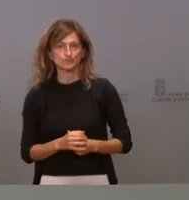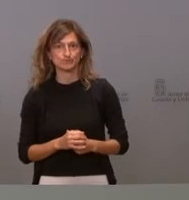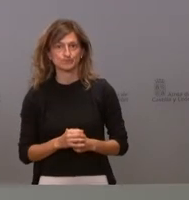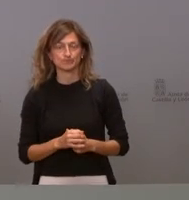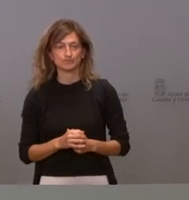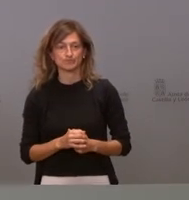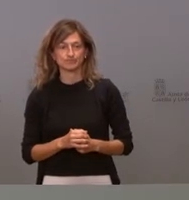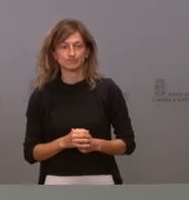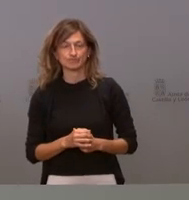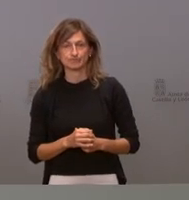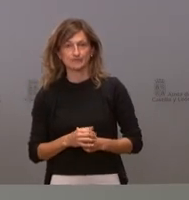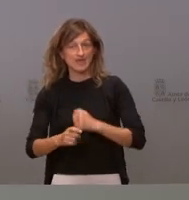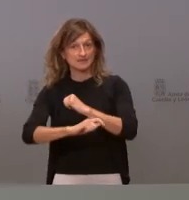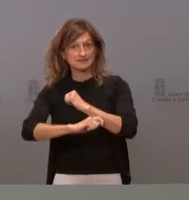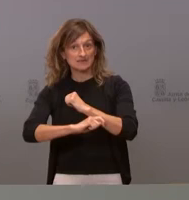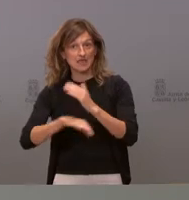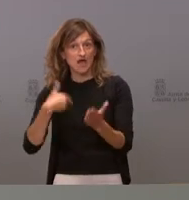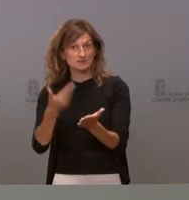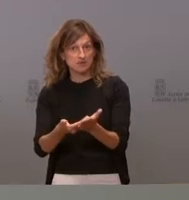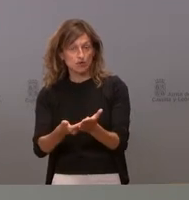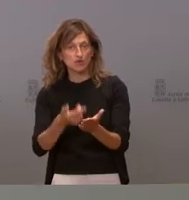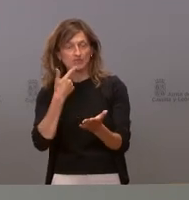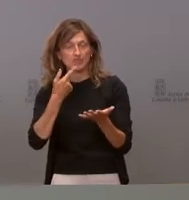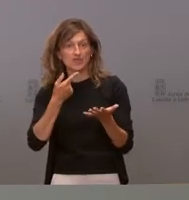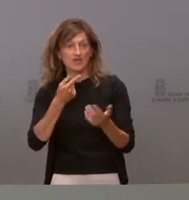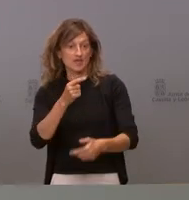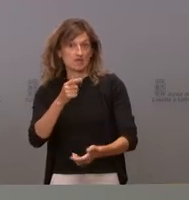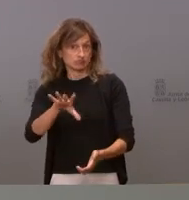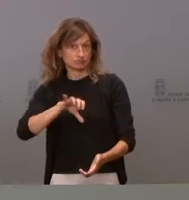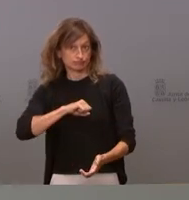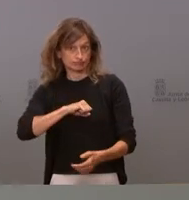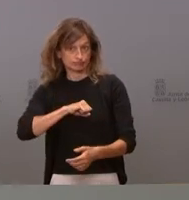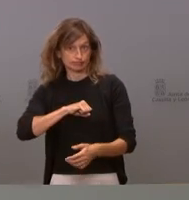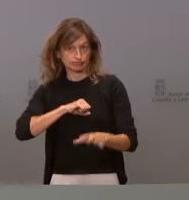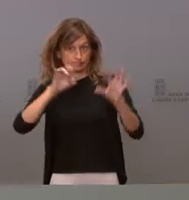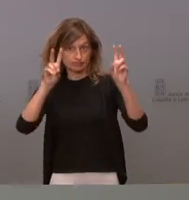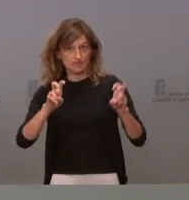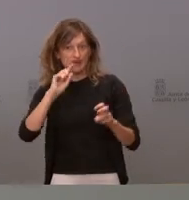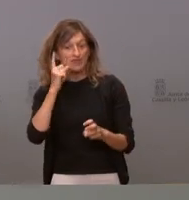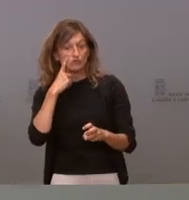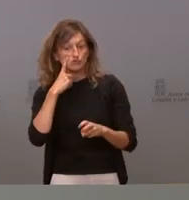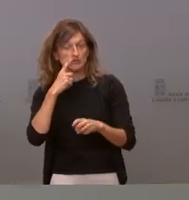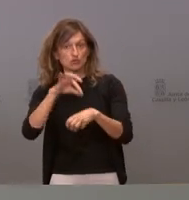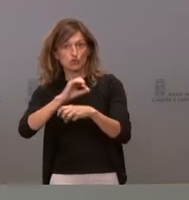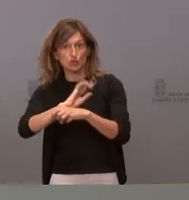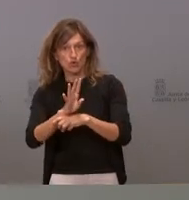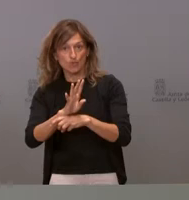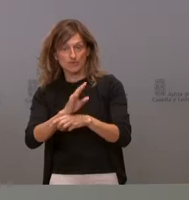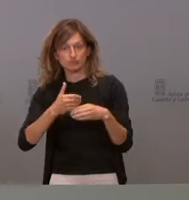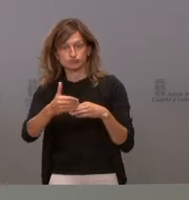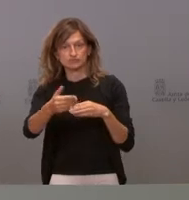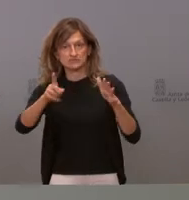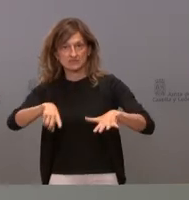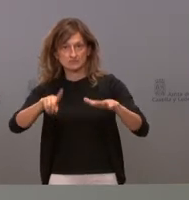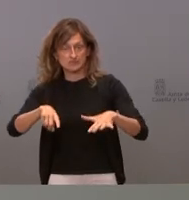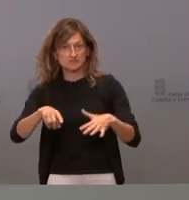lo que estaba establecido en la estrategia hasta este momento era seis meses desde el diagnóstico de la enfermedad. Pero se ha